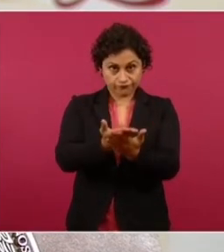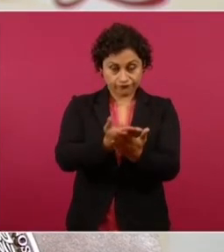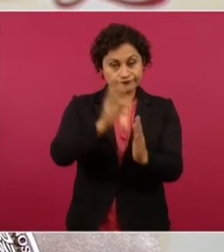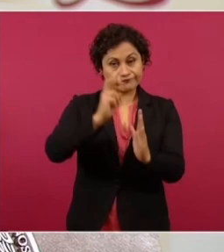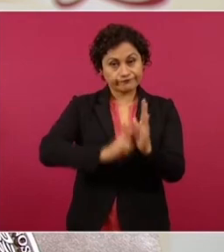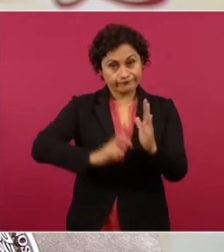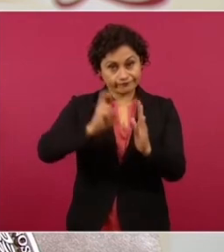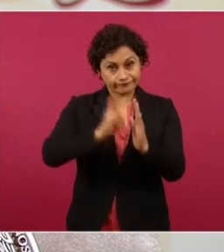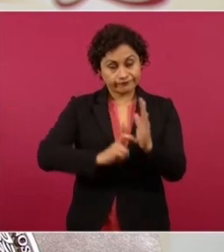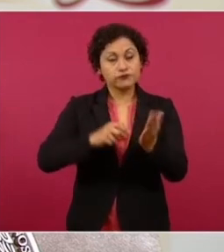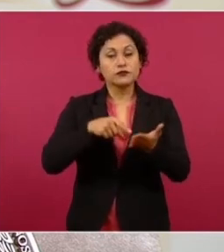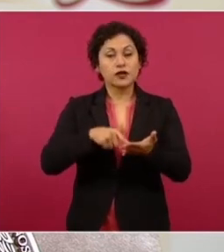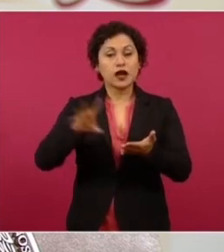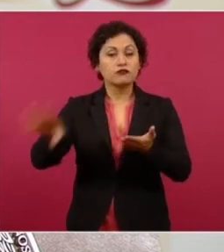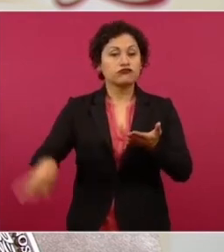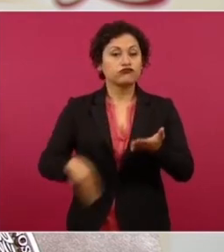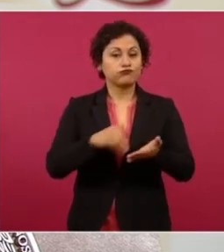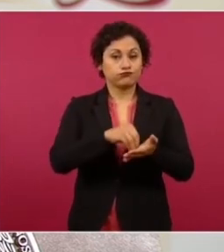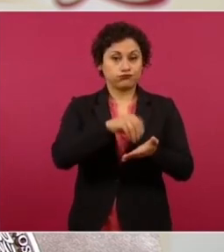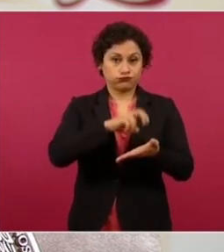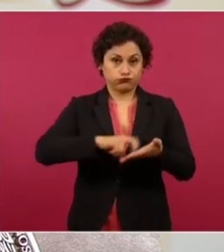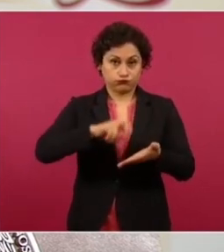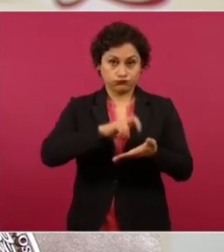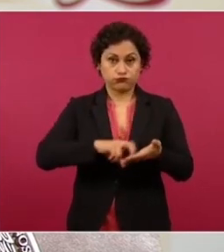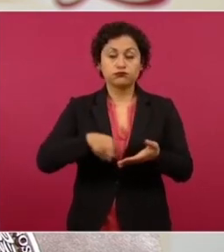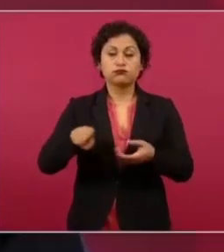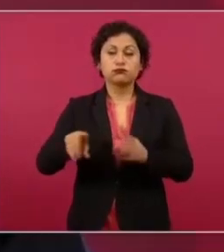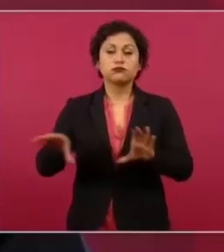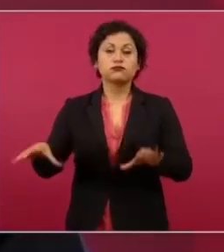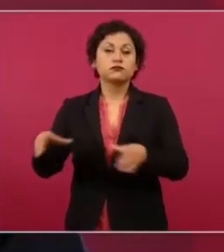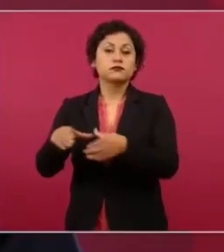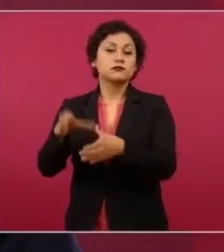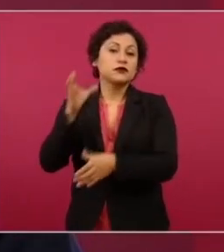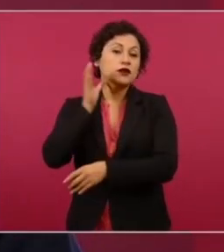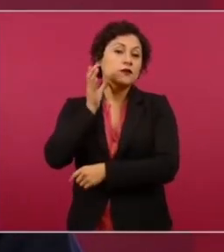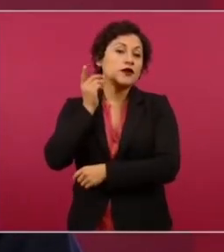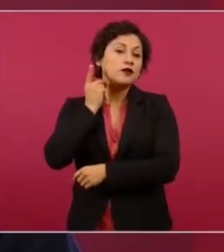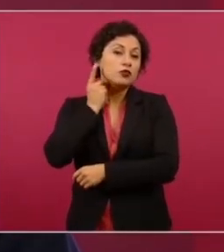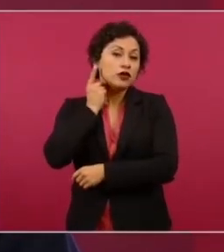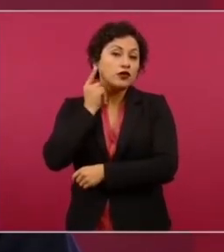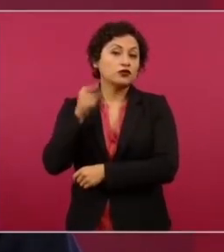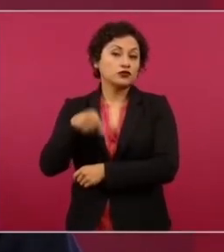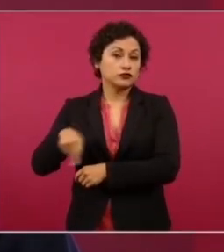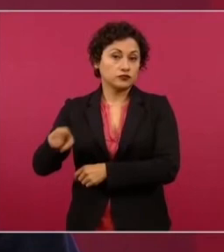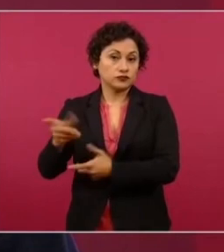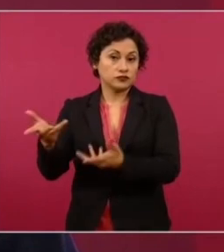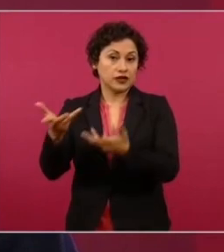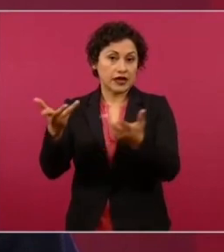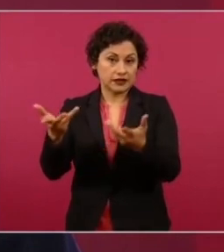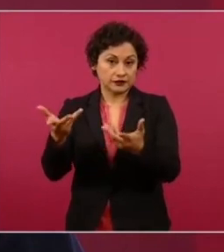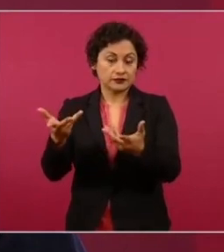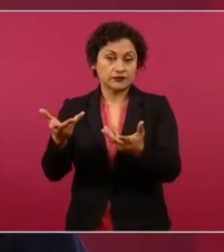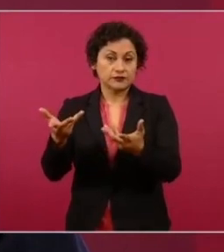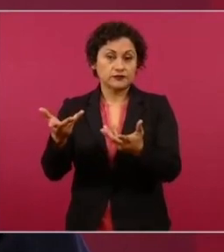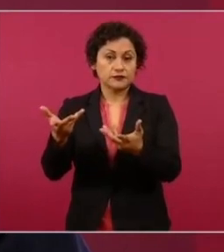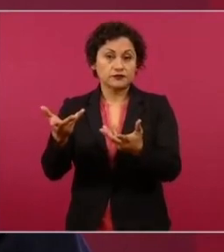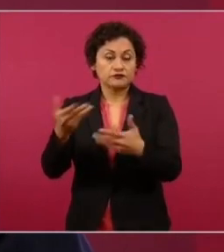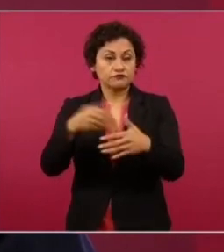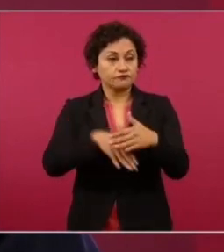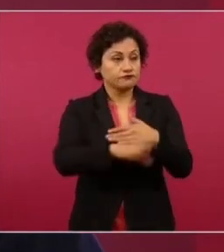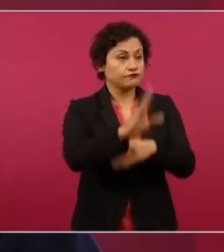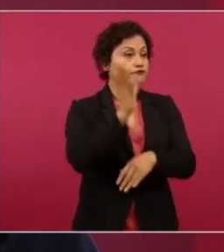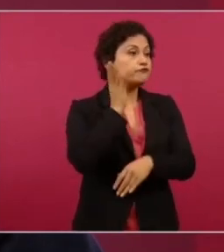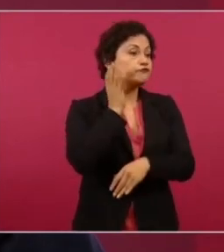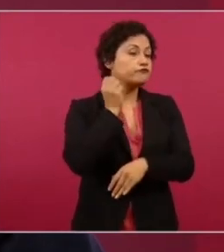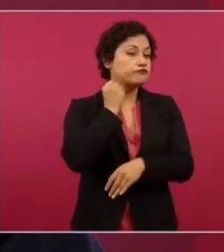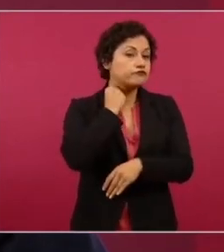el dictamen que emitió la Cámara de Diputados modificaciones a la iniciativa original